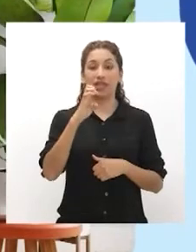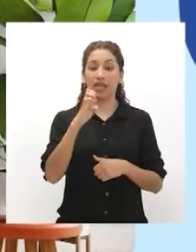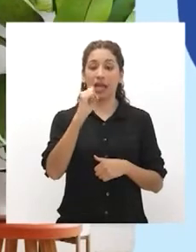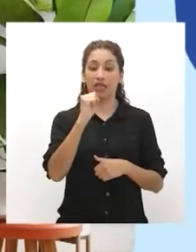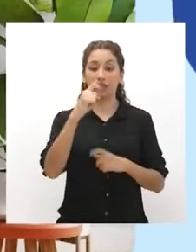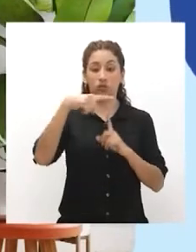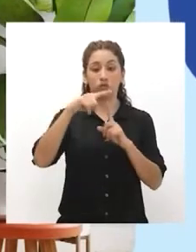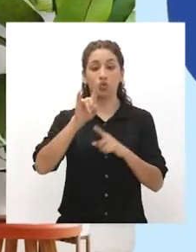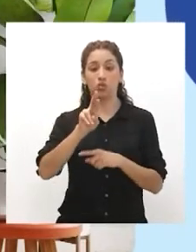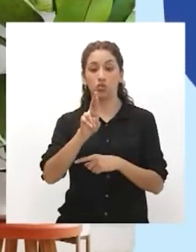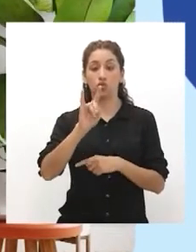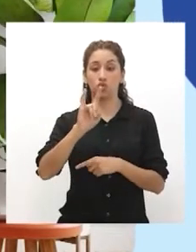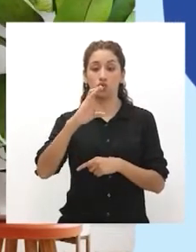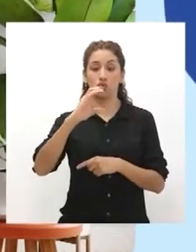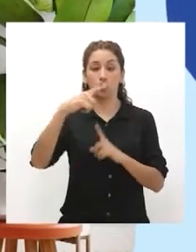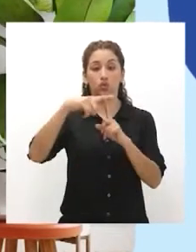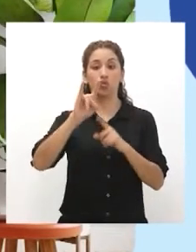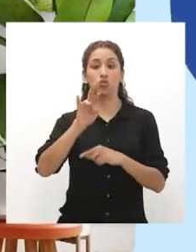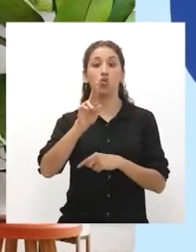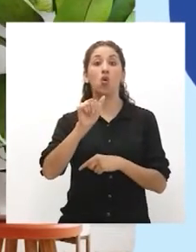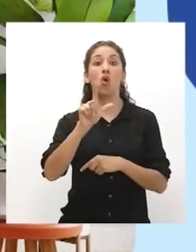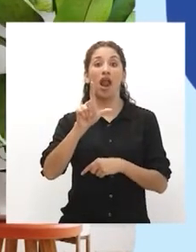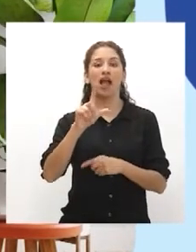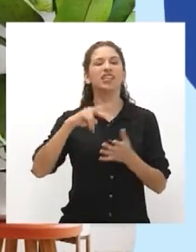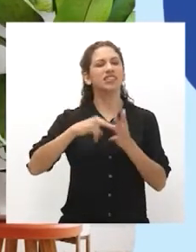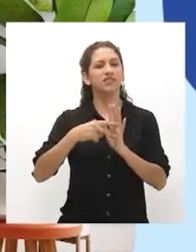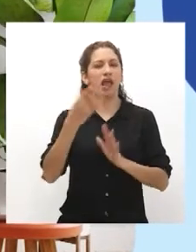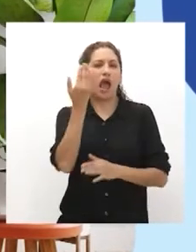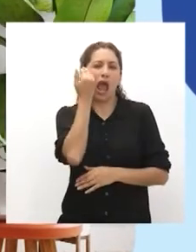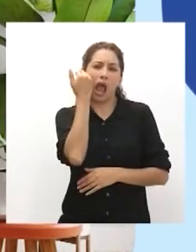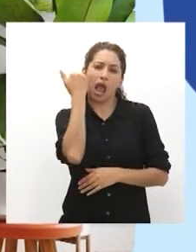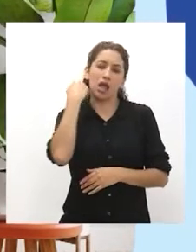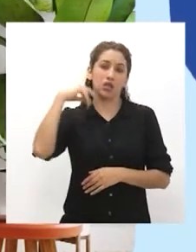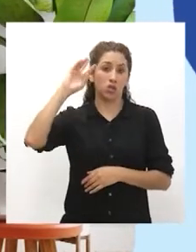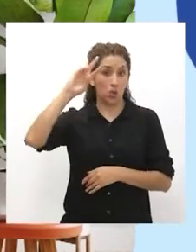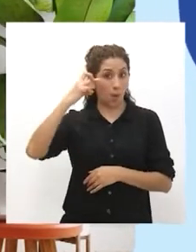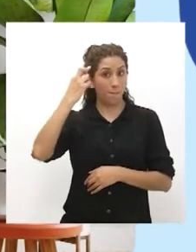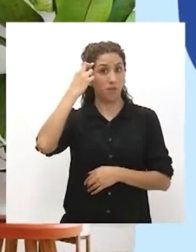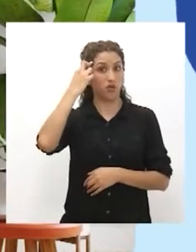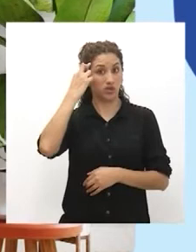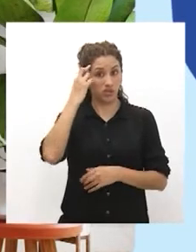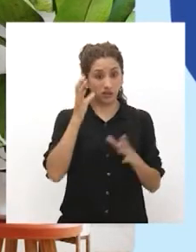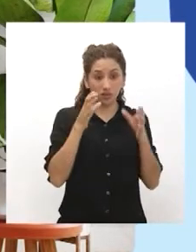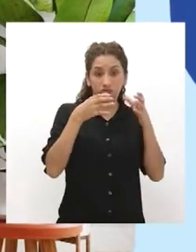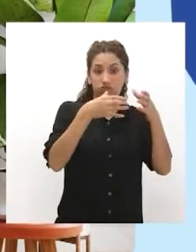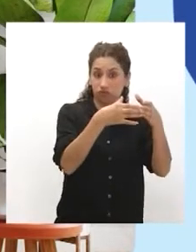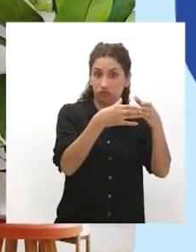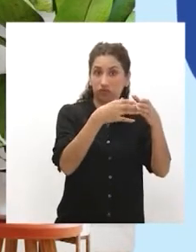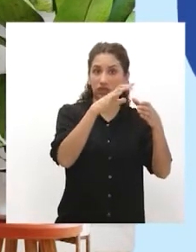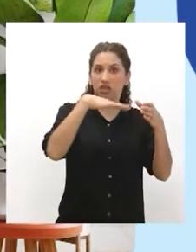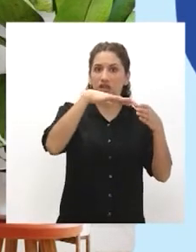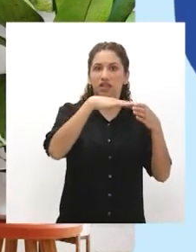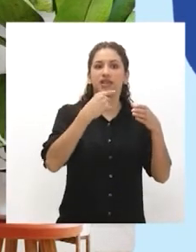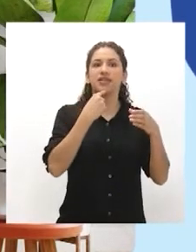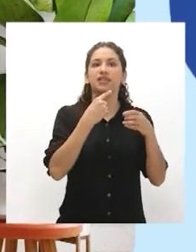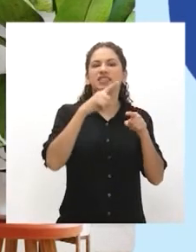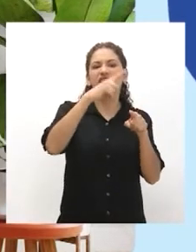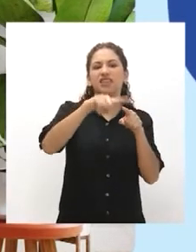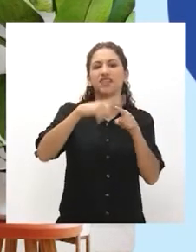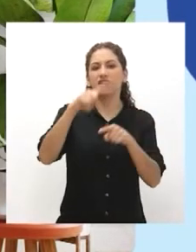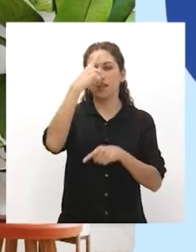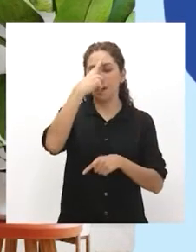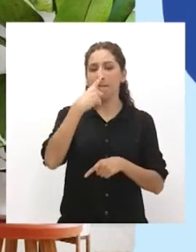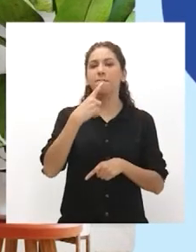estructural se refiere a que desde las políticas institucionales se han establecido determinados